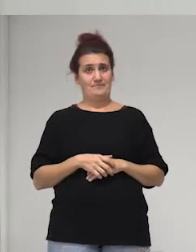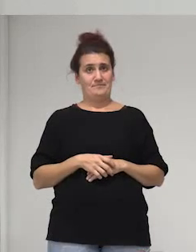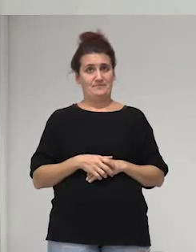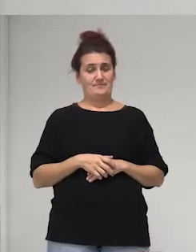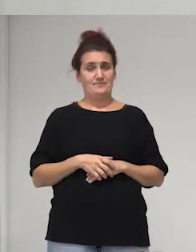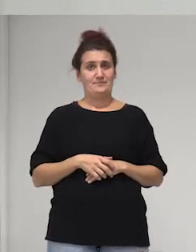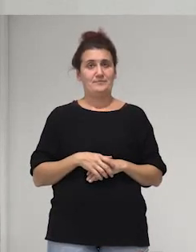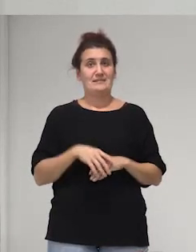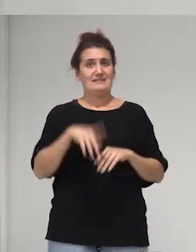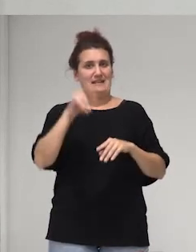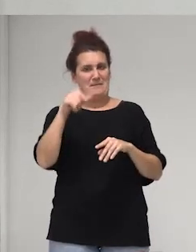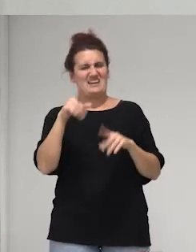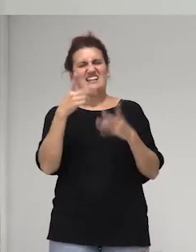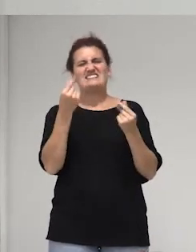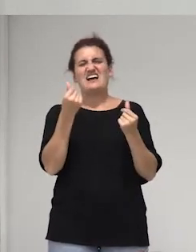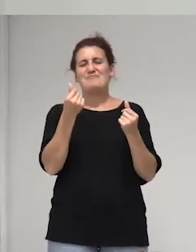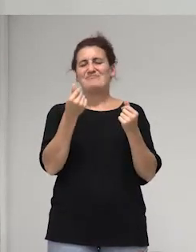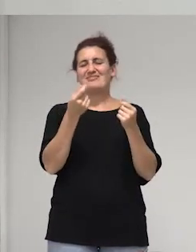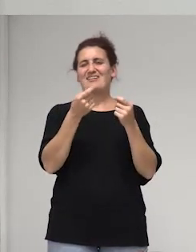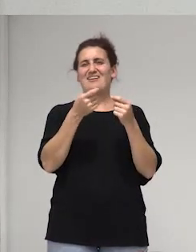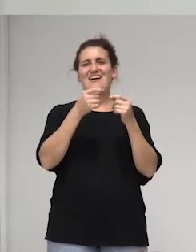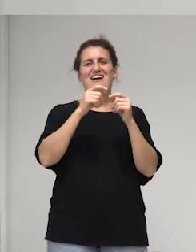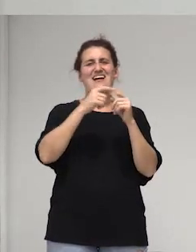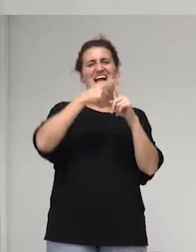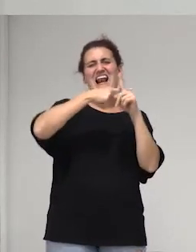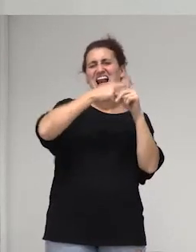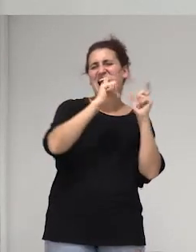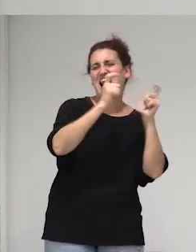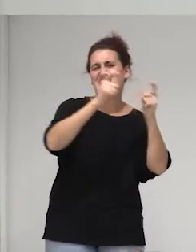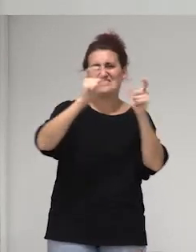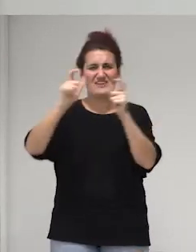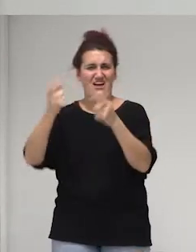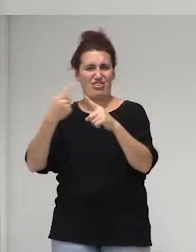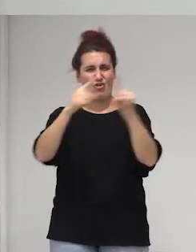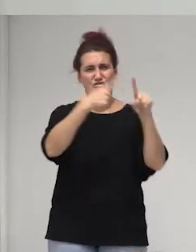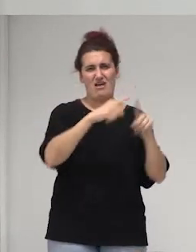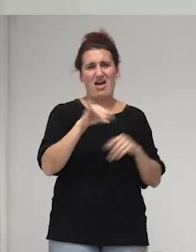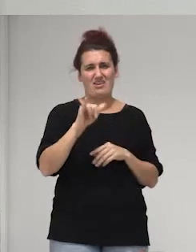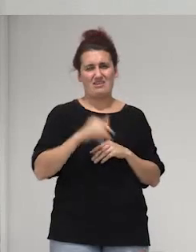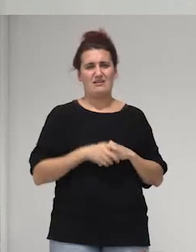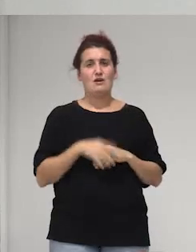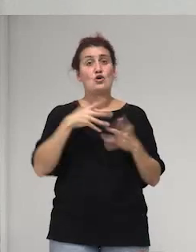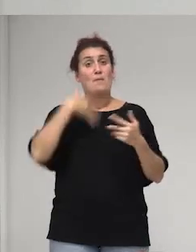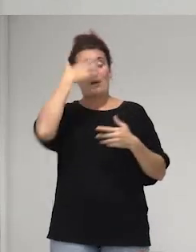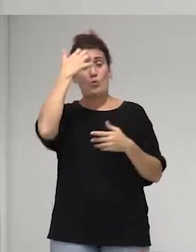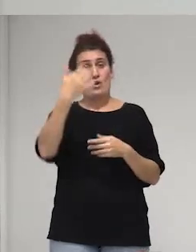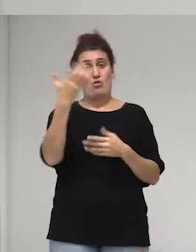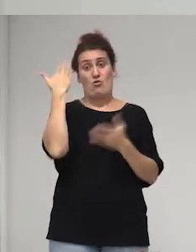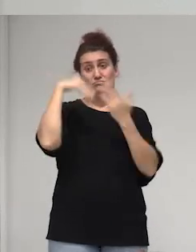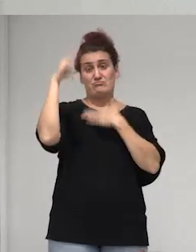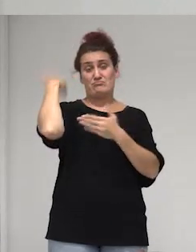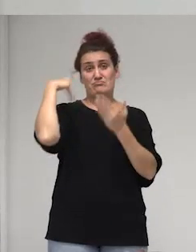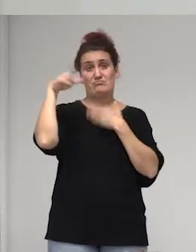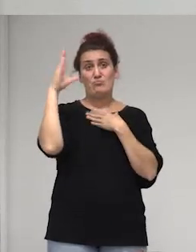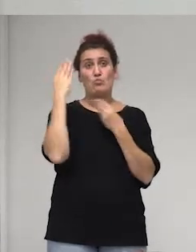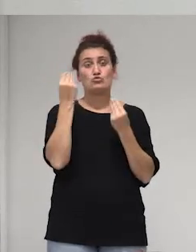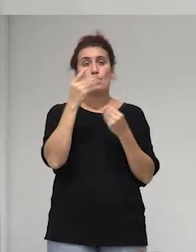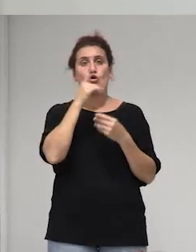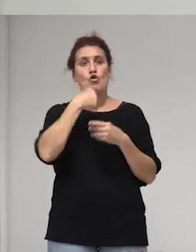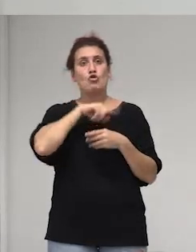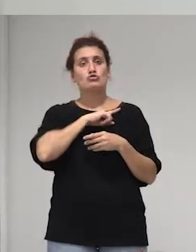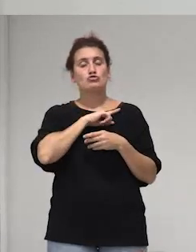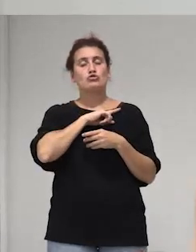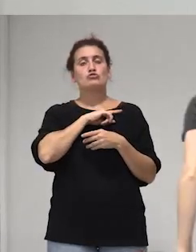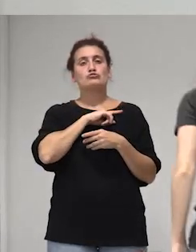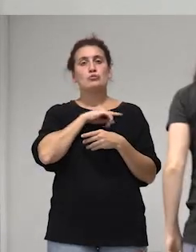esa clasificación y me acuerdo que antes hace mucho hace mucho tuvimos